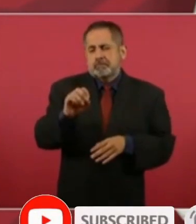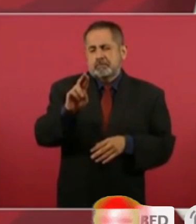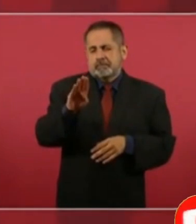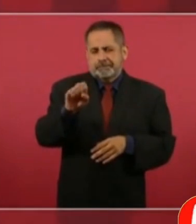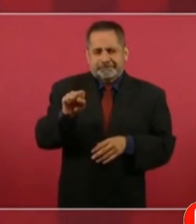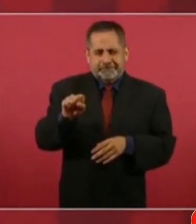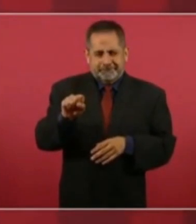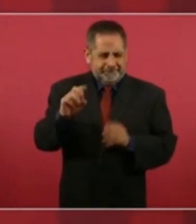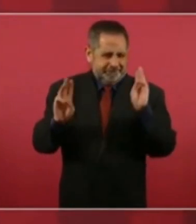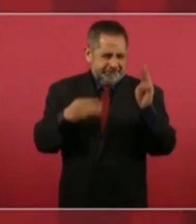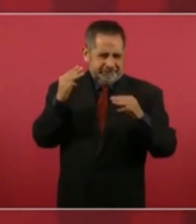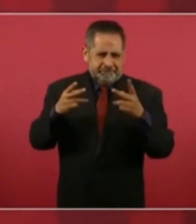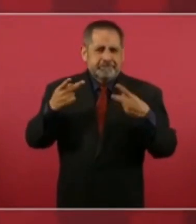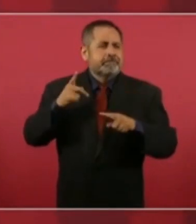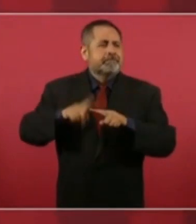del mundo.